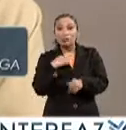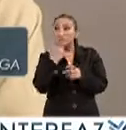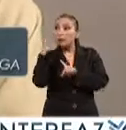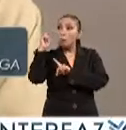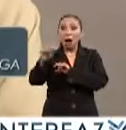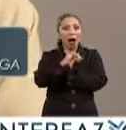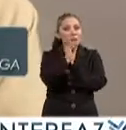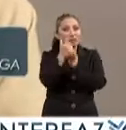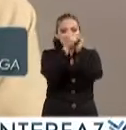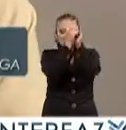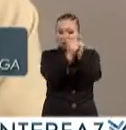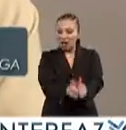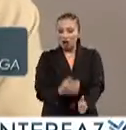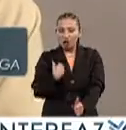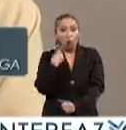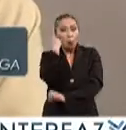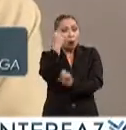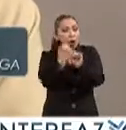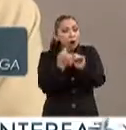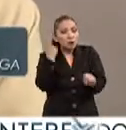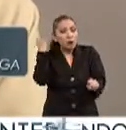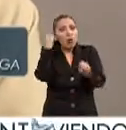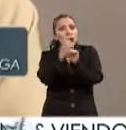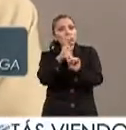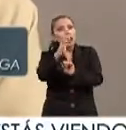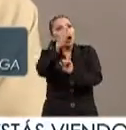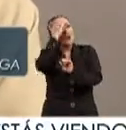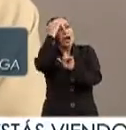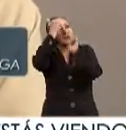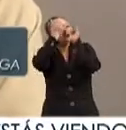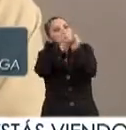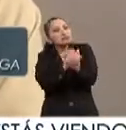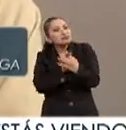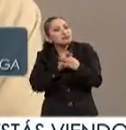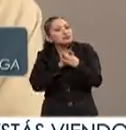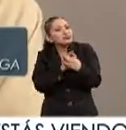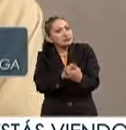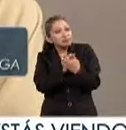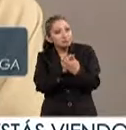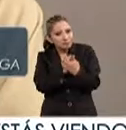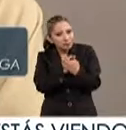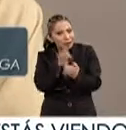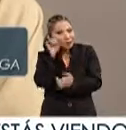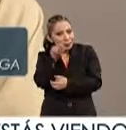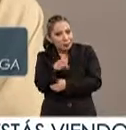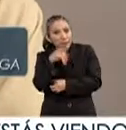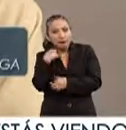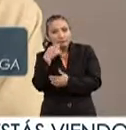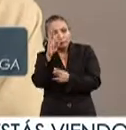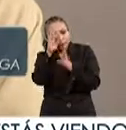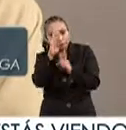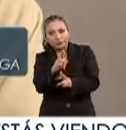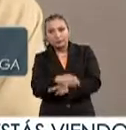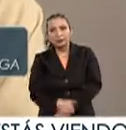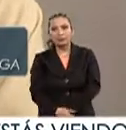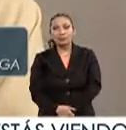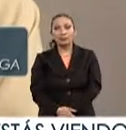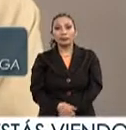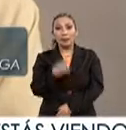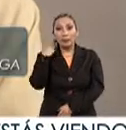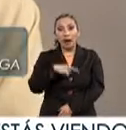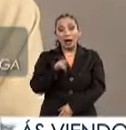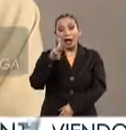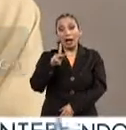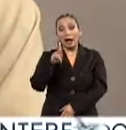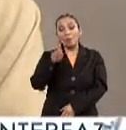porque nosotros cada año lo recordamos precisamente en esta ceremonia para la